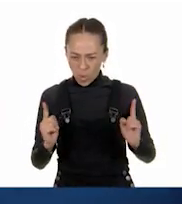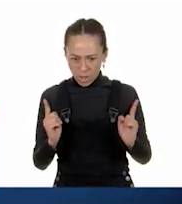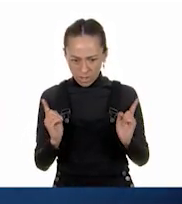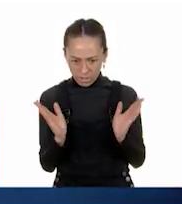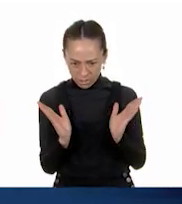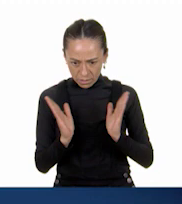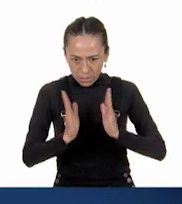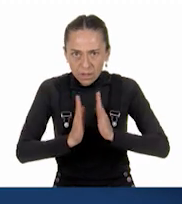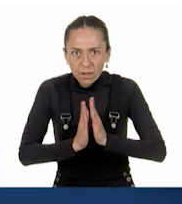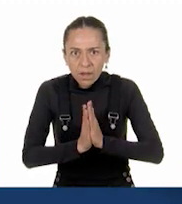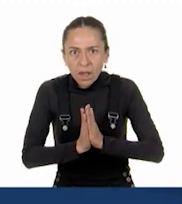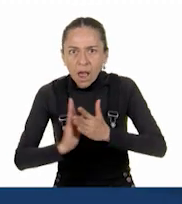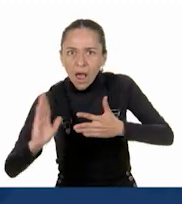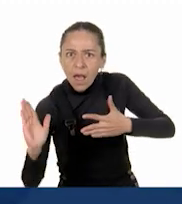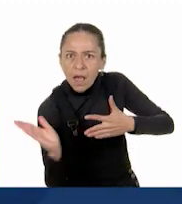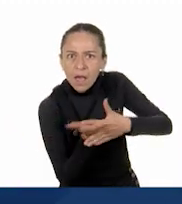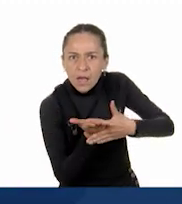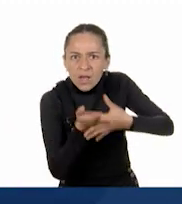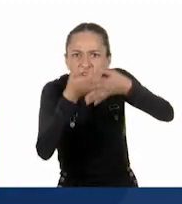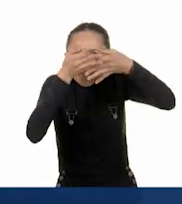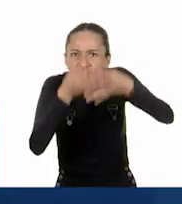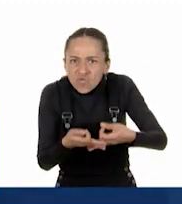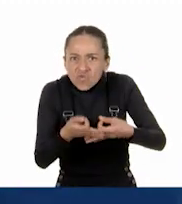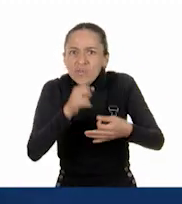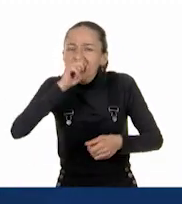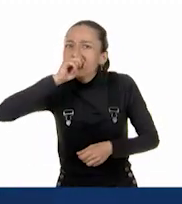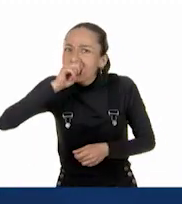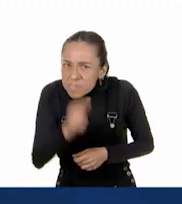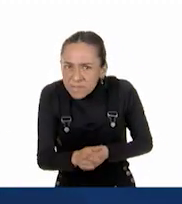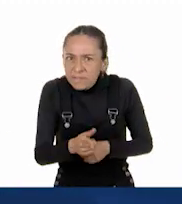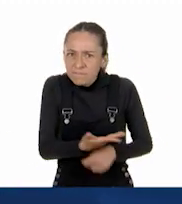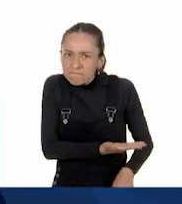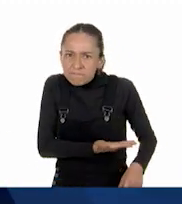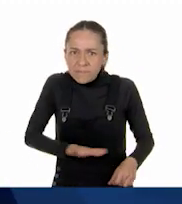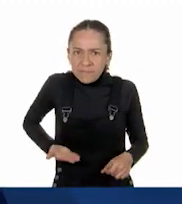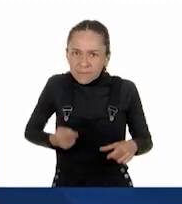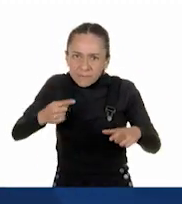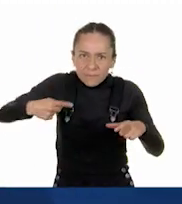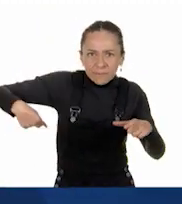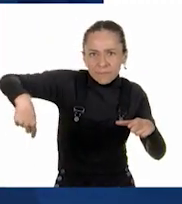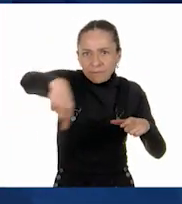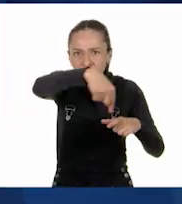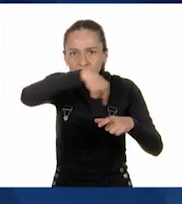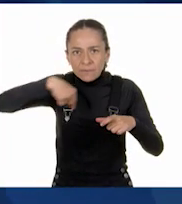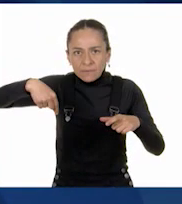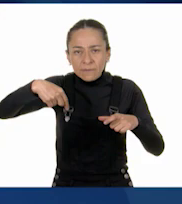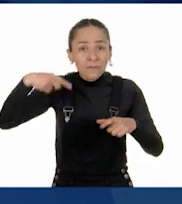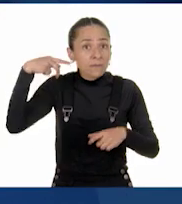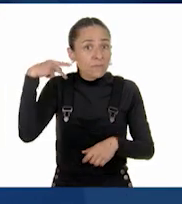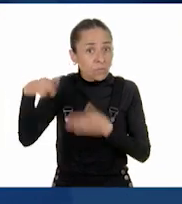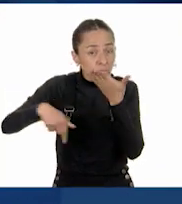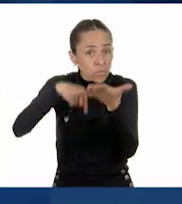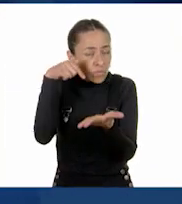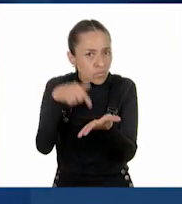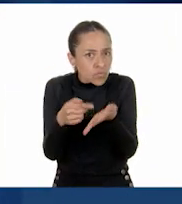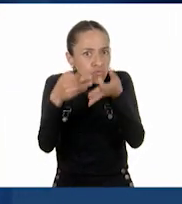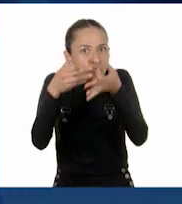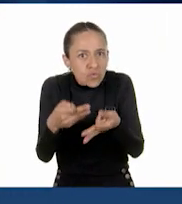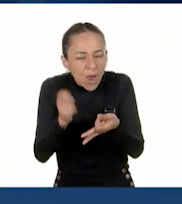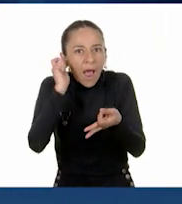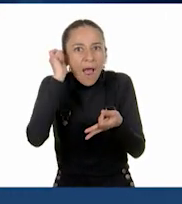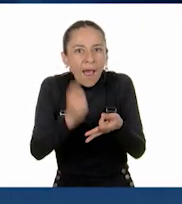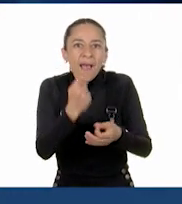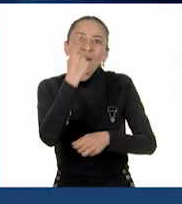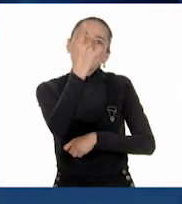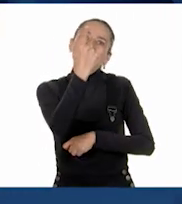Entonces, el punto donde se encuentra Juan es un medio. Y